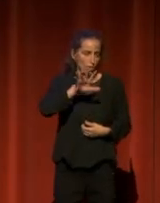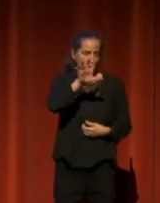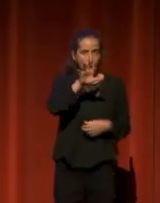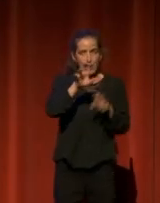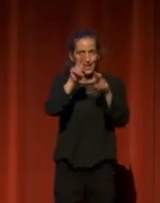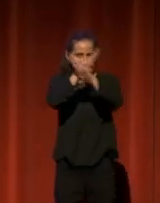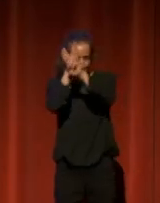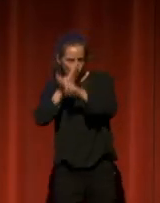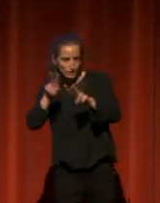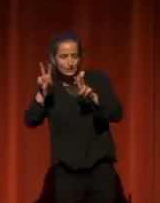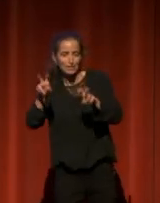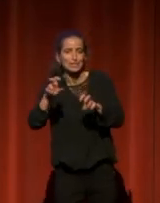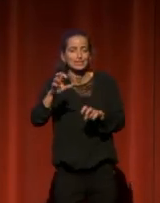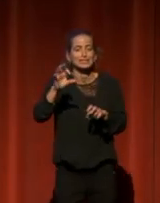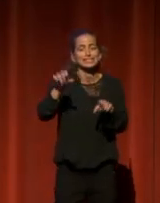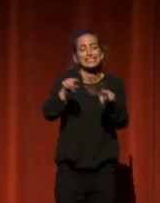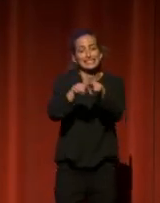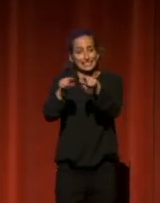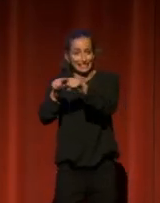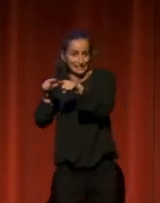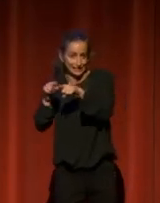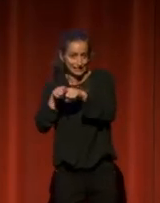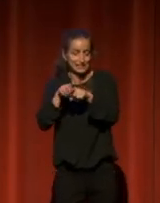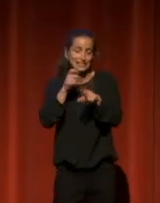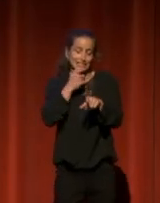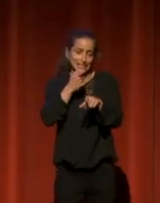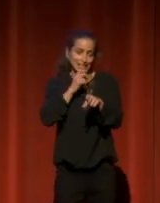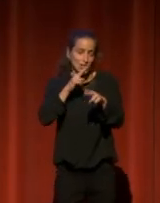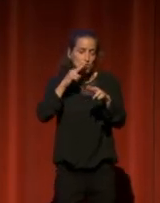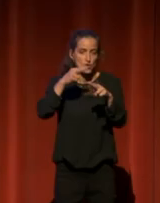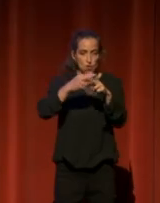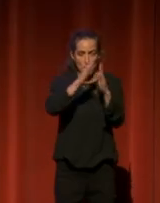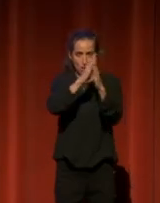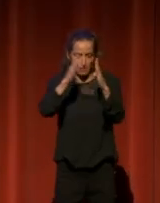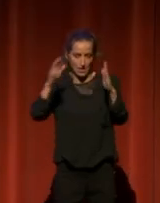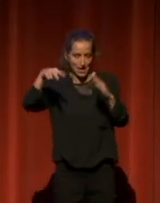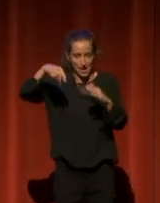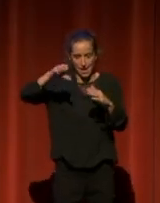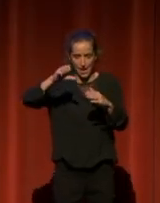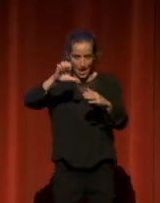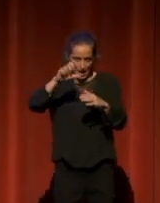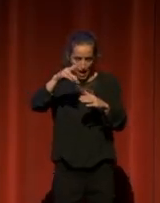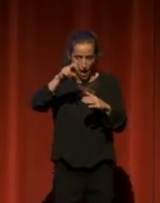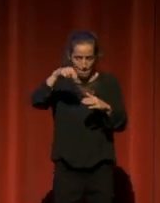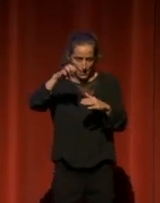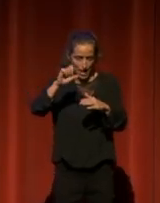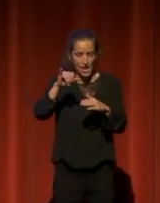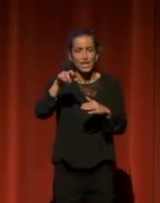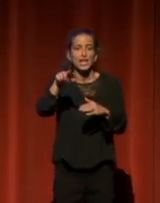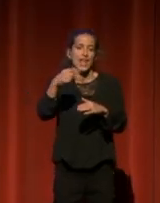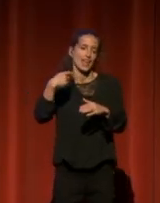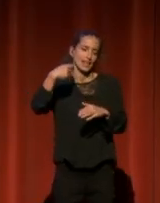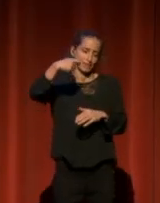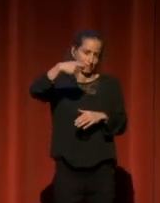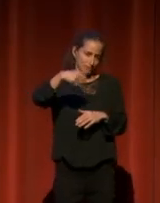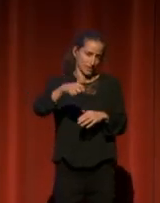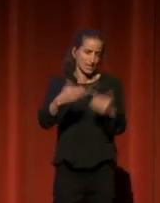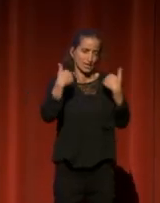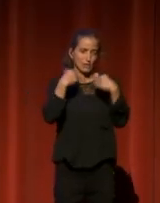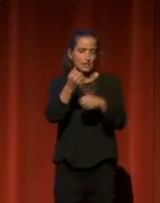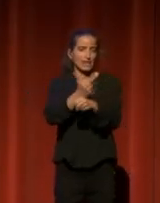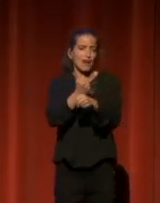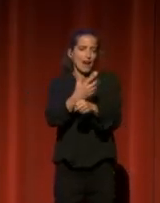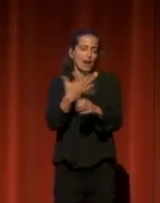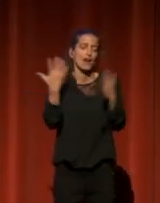coordina el proyecto Sister Libraries en NAPLE y es miembro de la sección de Bibliotecas Públicas de la IFLA. Ahora sí, este aplauso para Diego. Gracias,